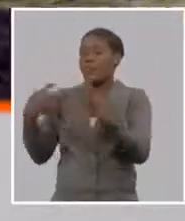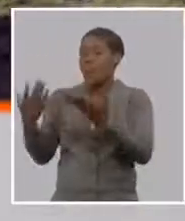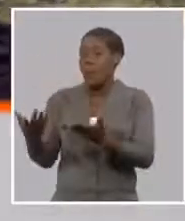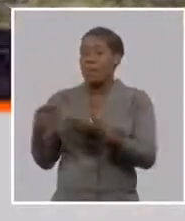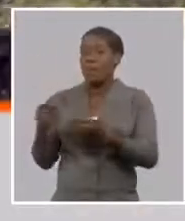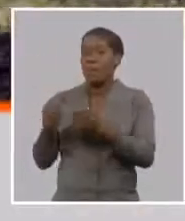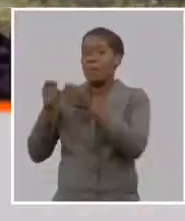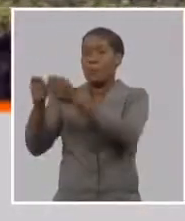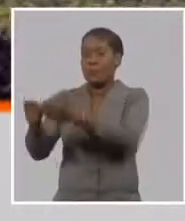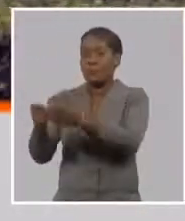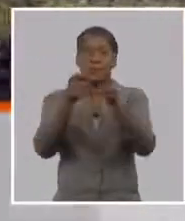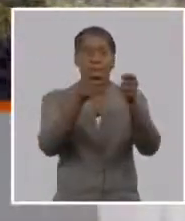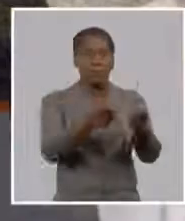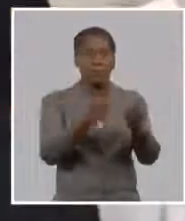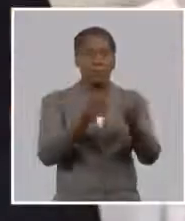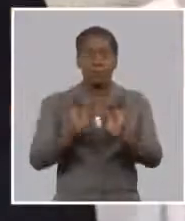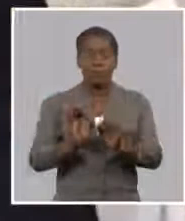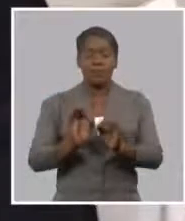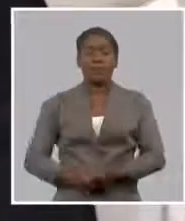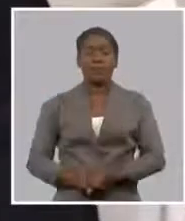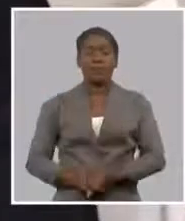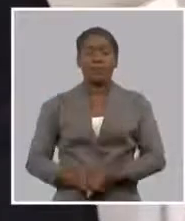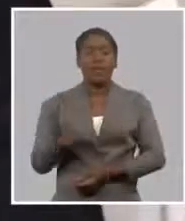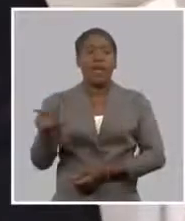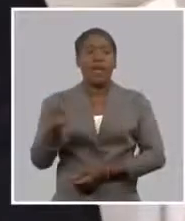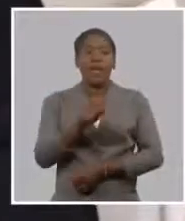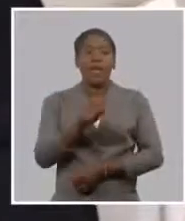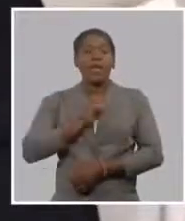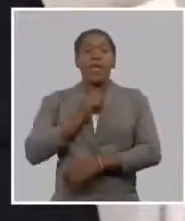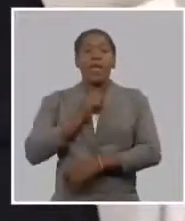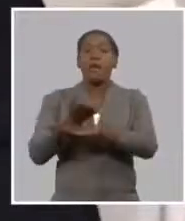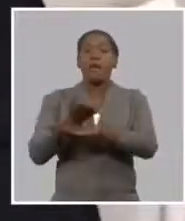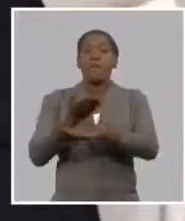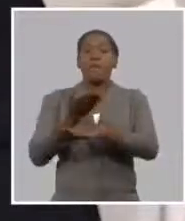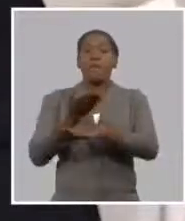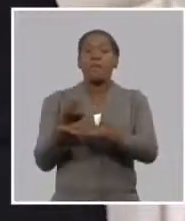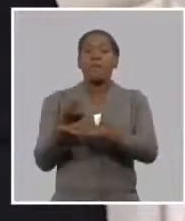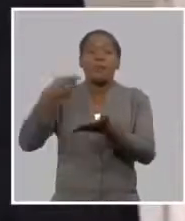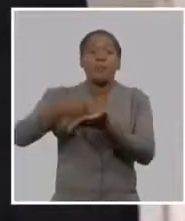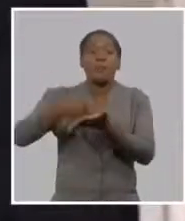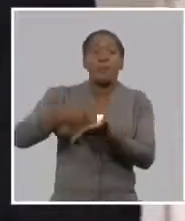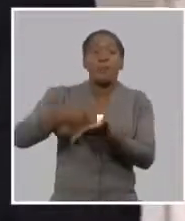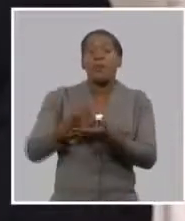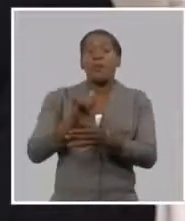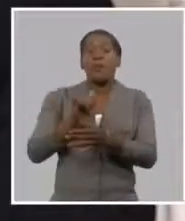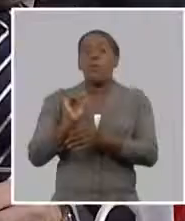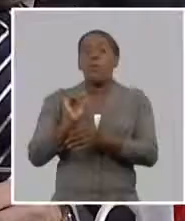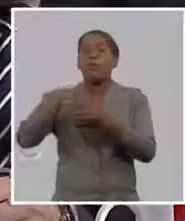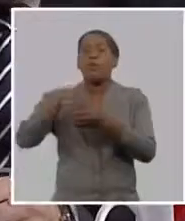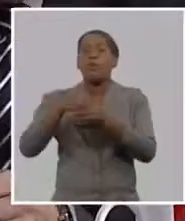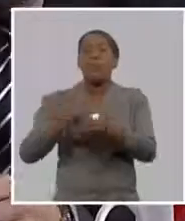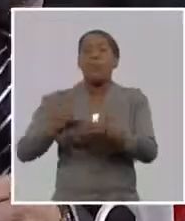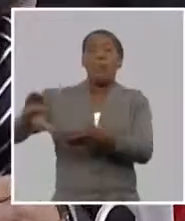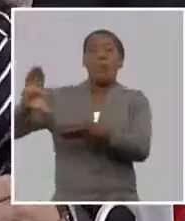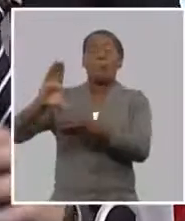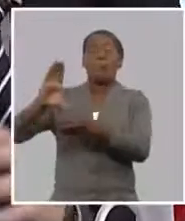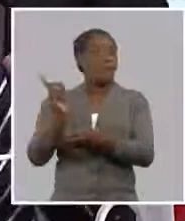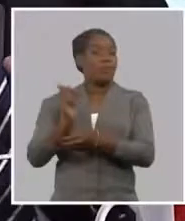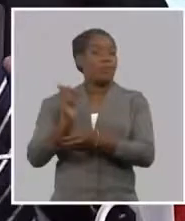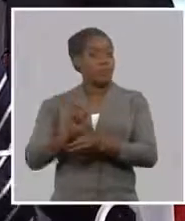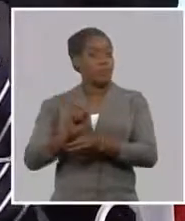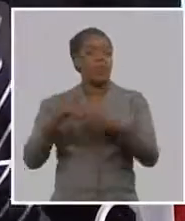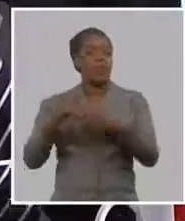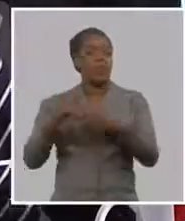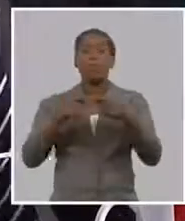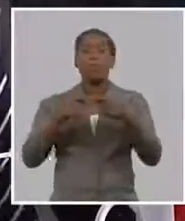para que se pueda aprobar el riesgo y que tenga un adecuado control de riesgo en nuestros clientes ¿qué hace el LACI para que los productores pidan más?